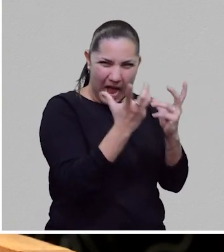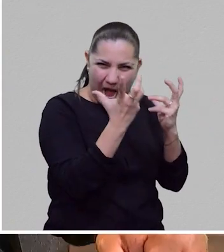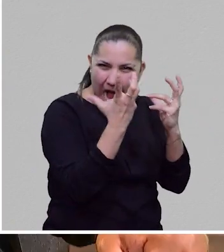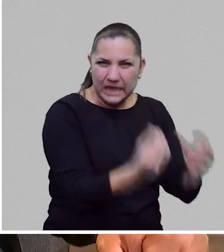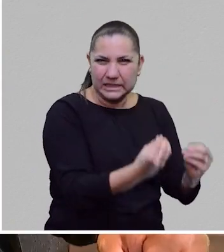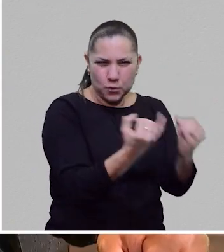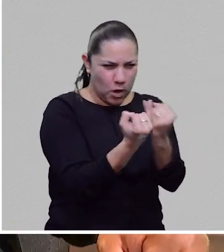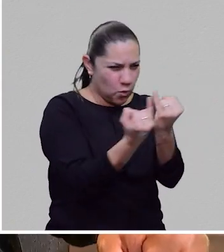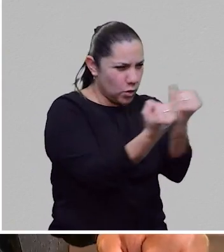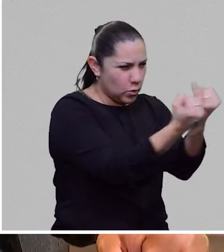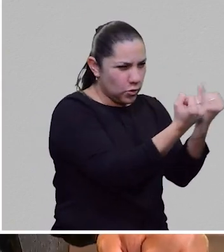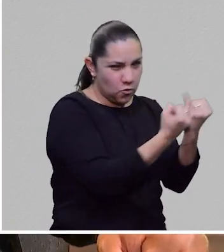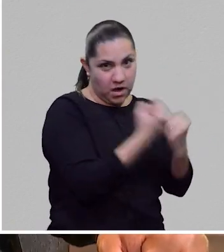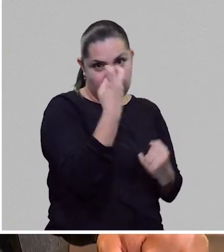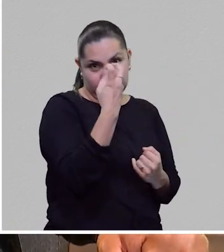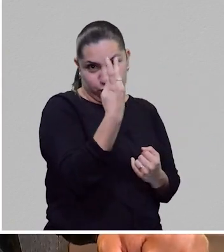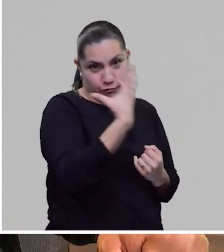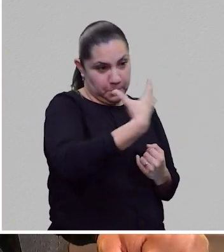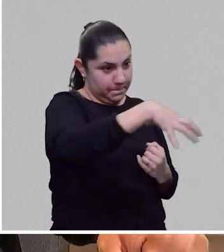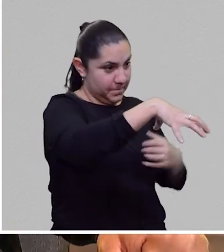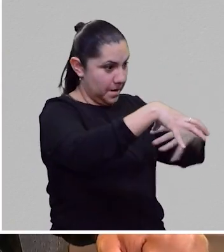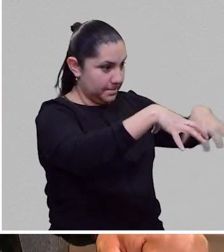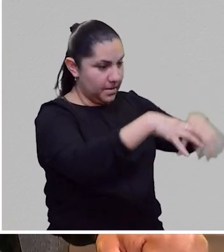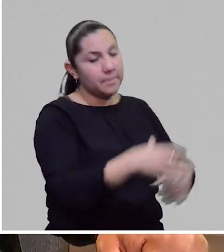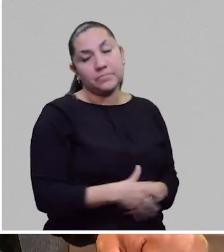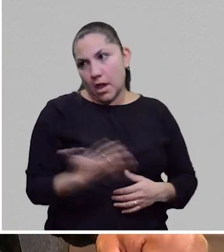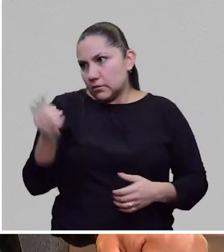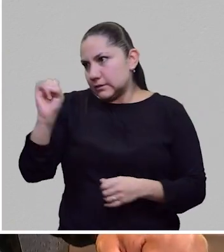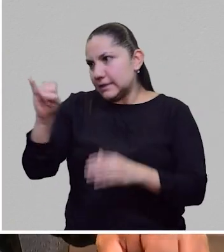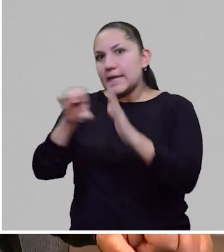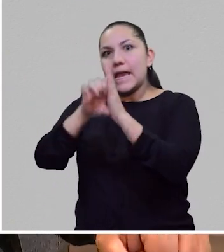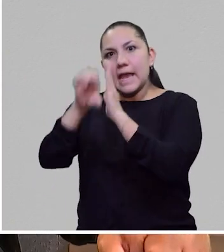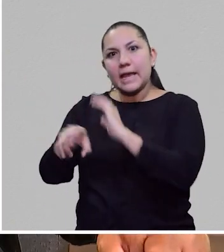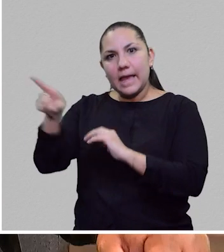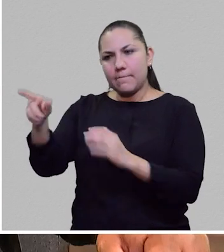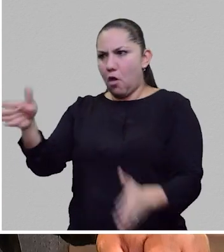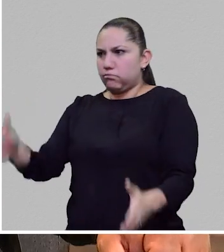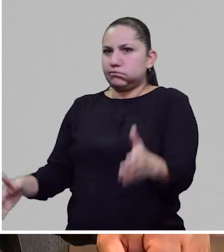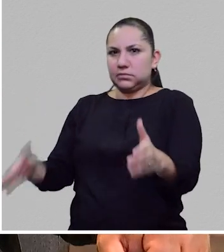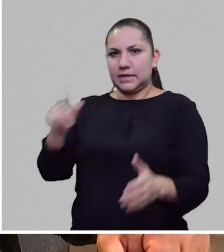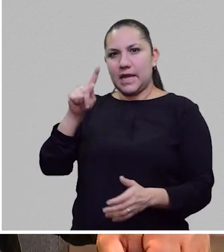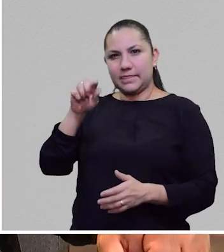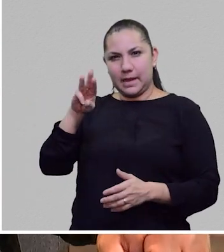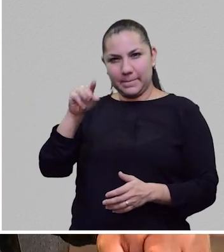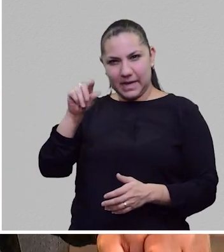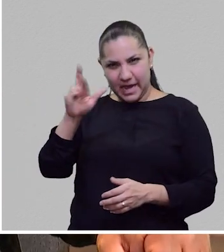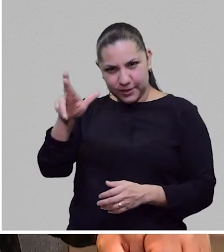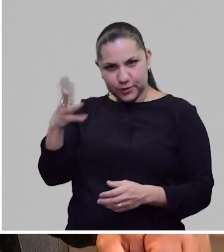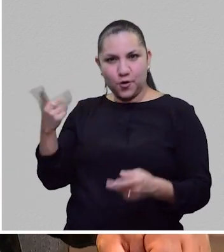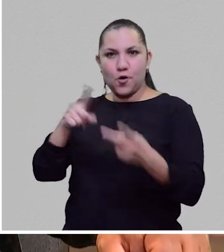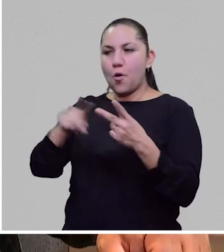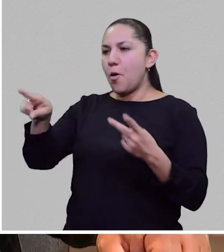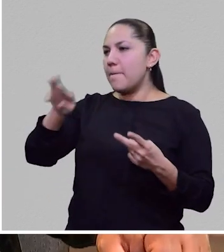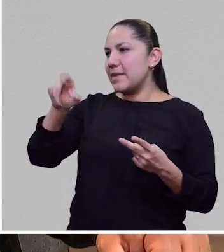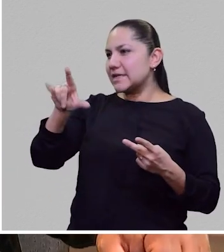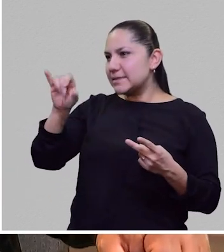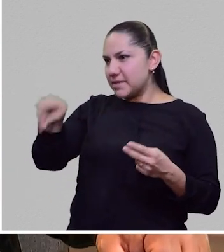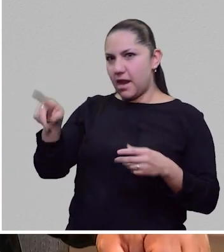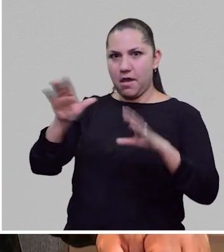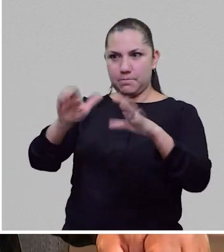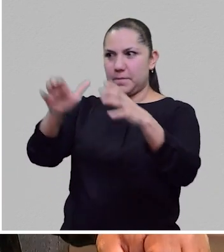dejando un poco de lado al robot destructor, como Terminator, por ejemplo, el Maximilian del Abismo Negro.